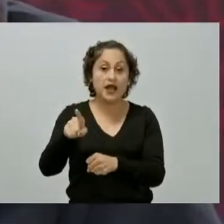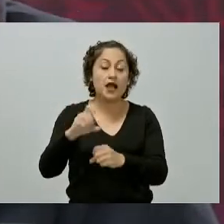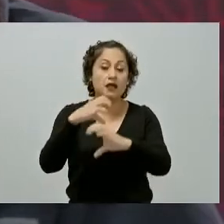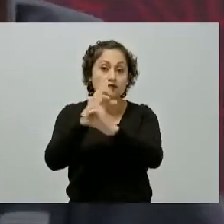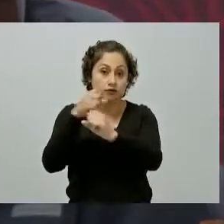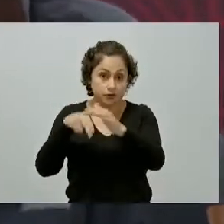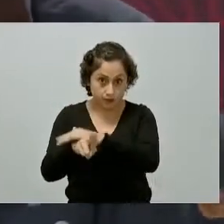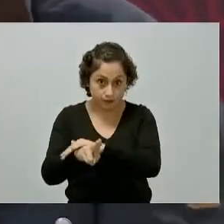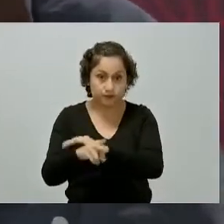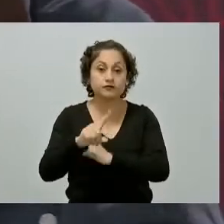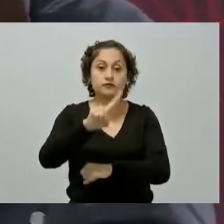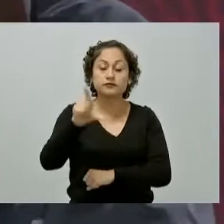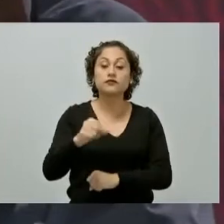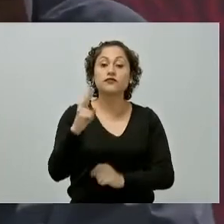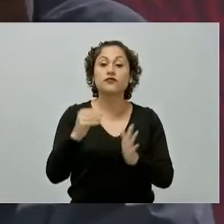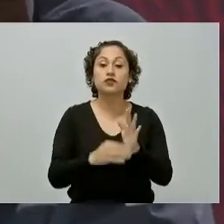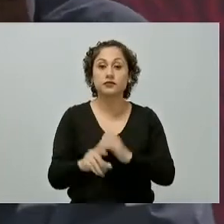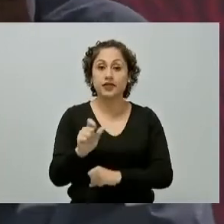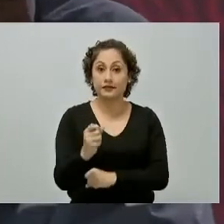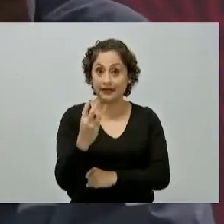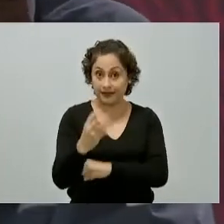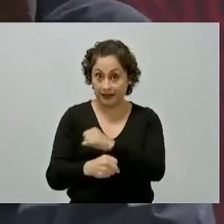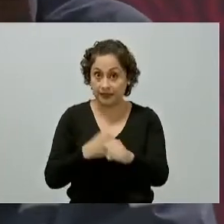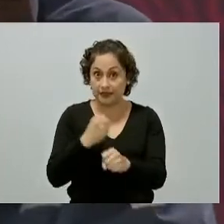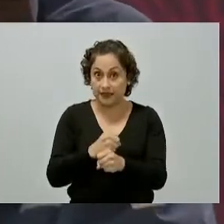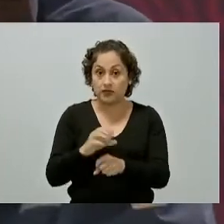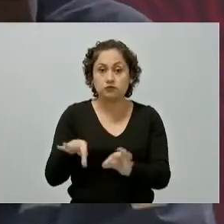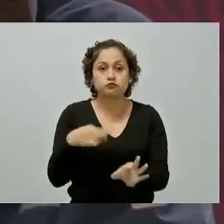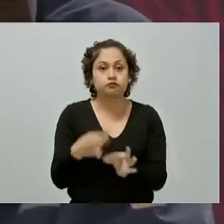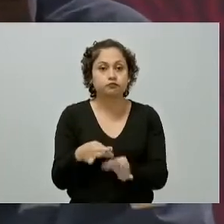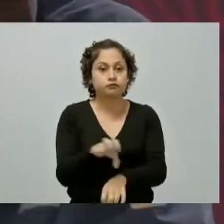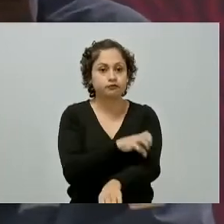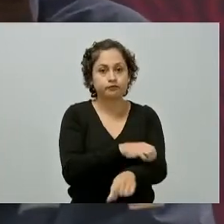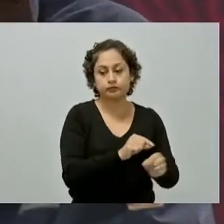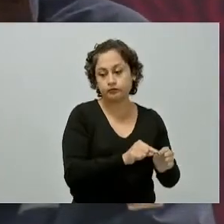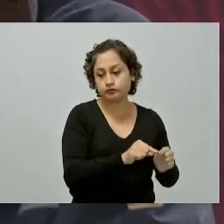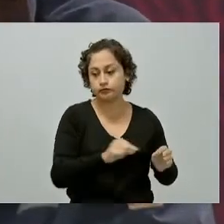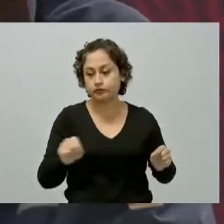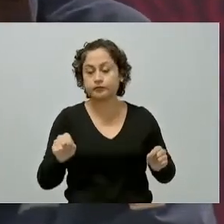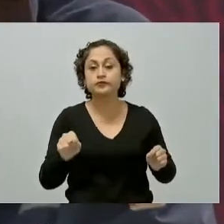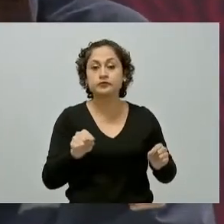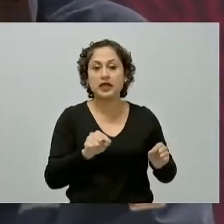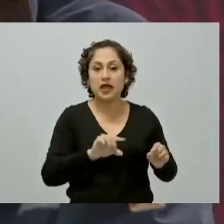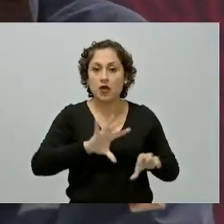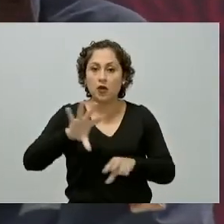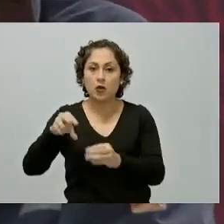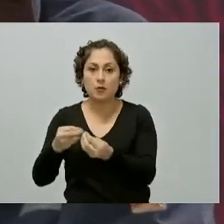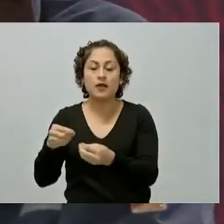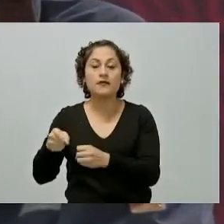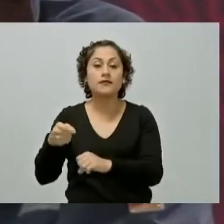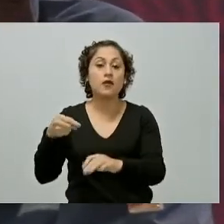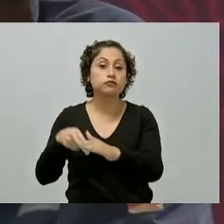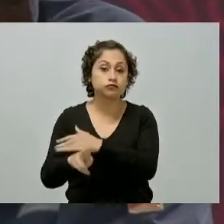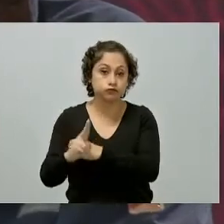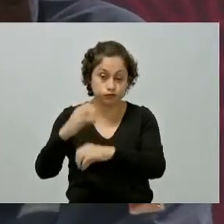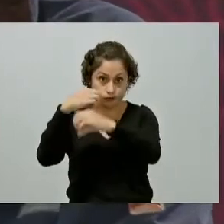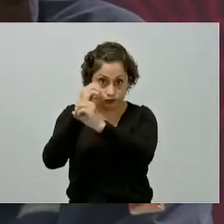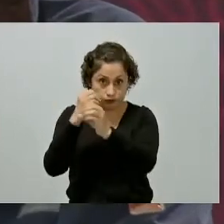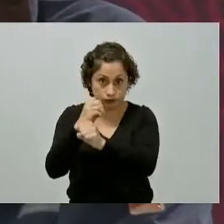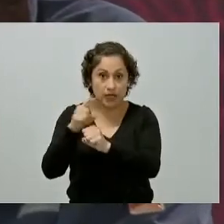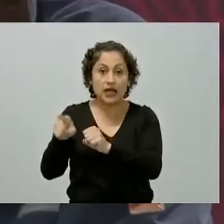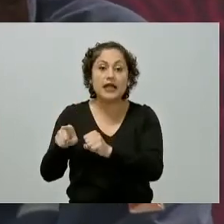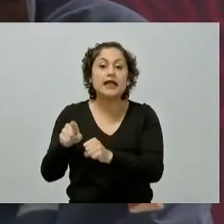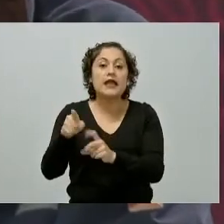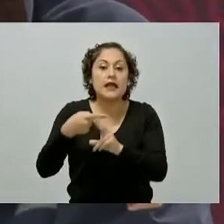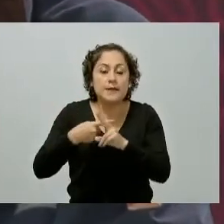quedará concluida la obra electromecánica hasta la terminal observatorio y se iniciará la fase final de las pruebas